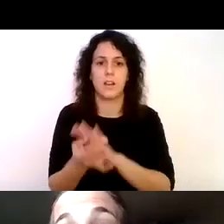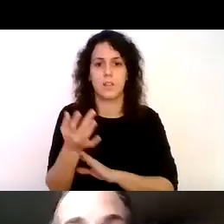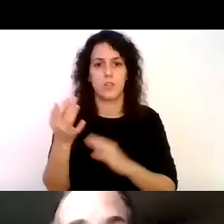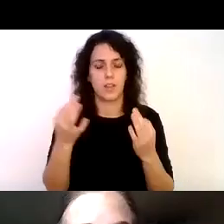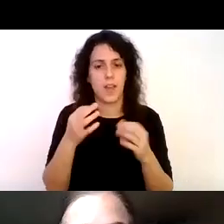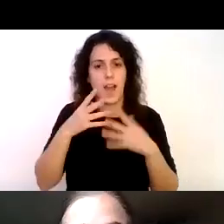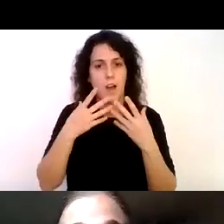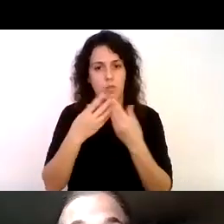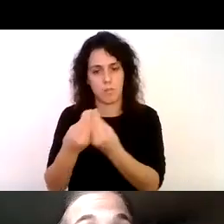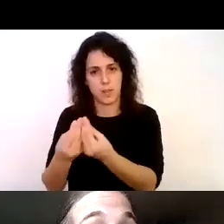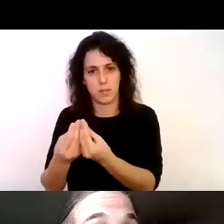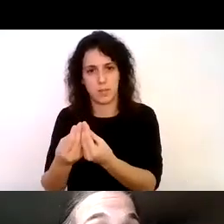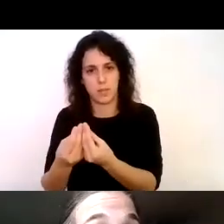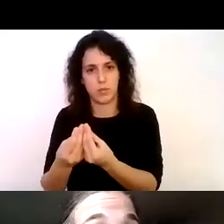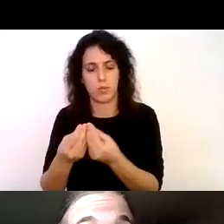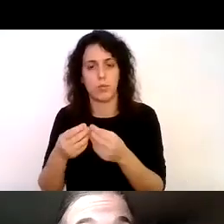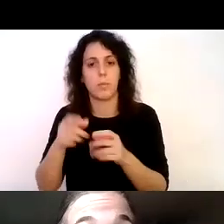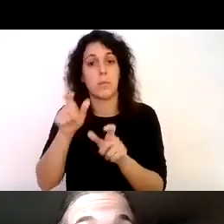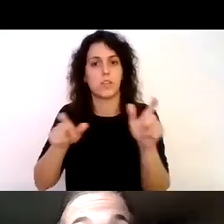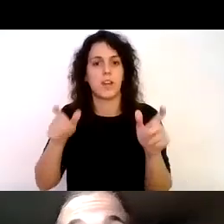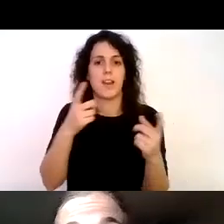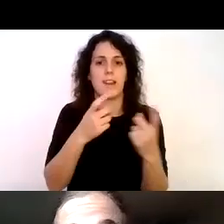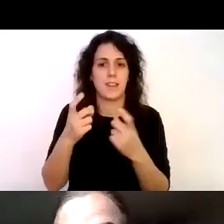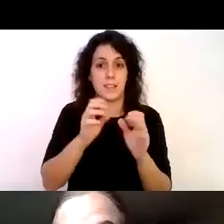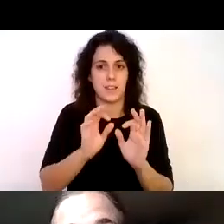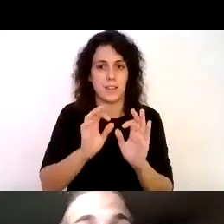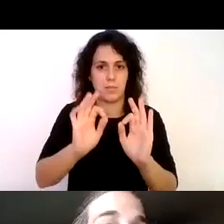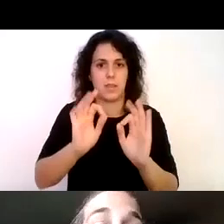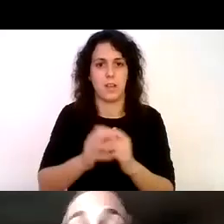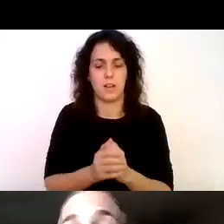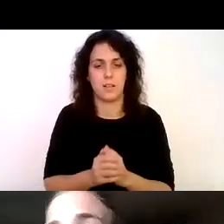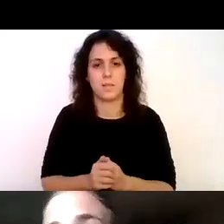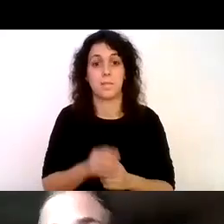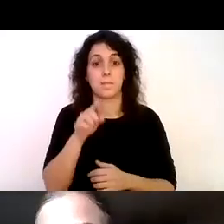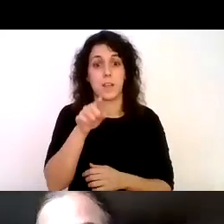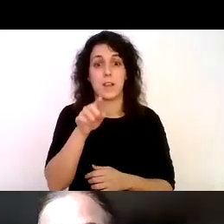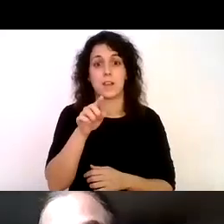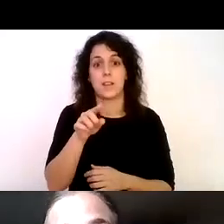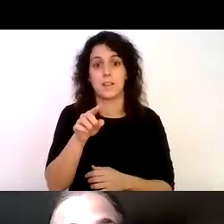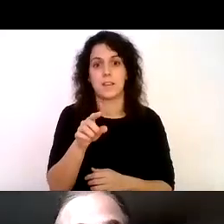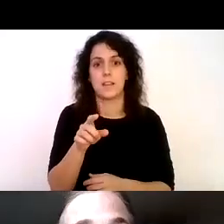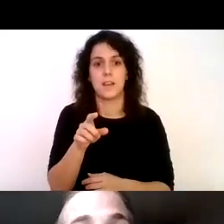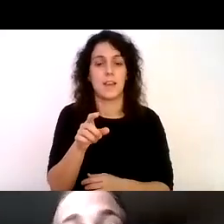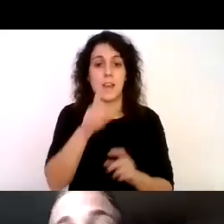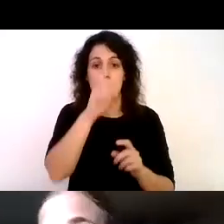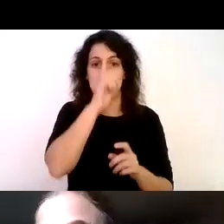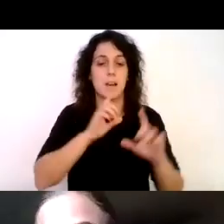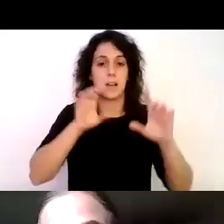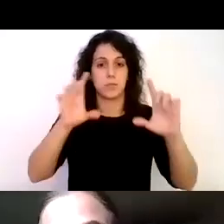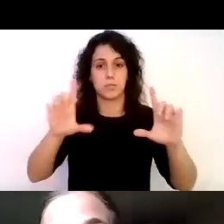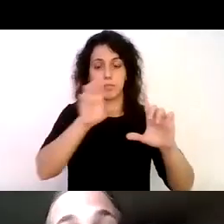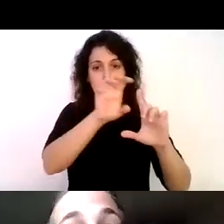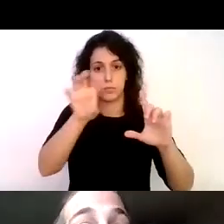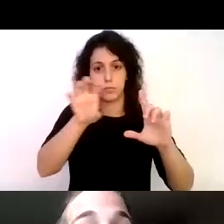acompañamiento para las personas con necesidades específicas entonces aquí les doy simplemente un par de imágenes de